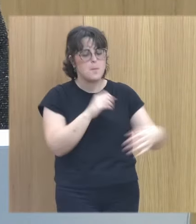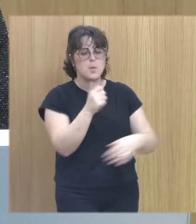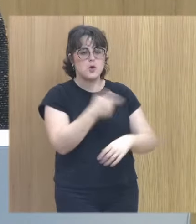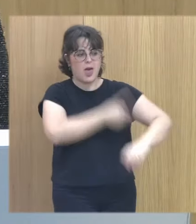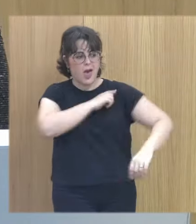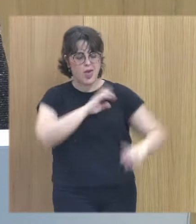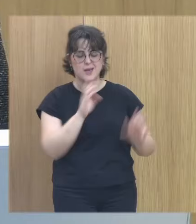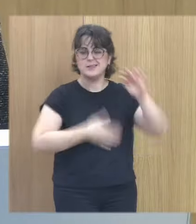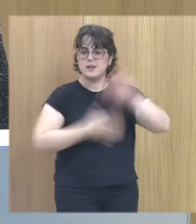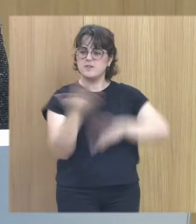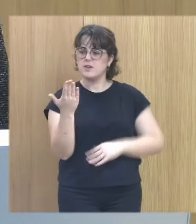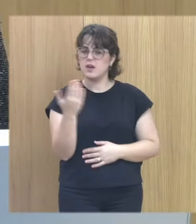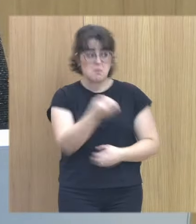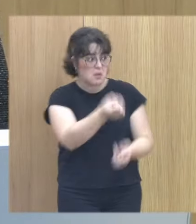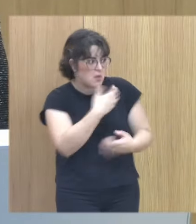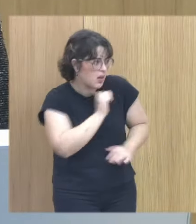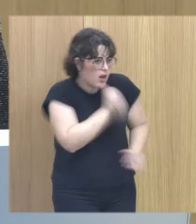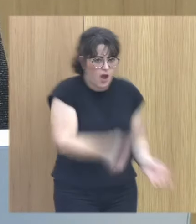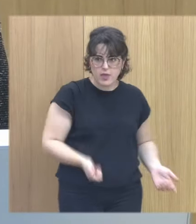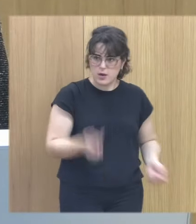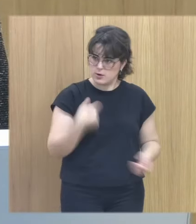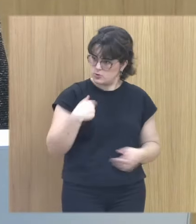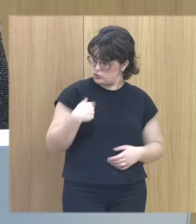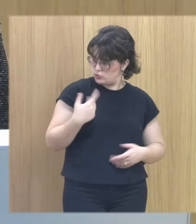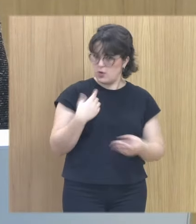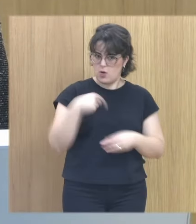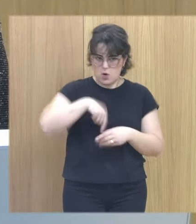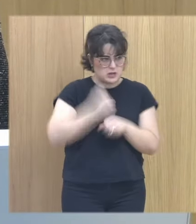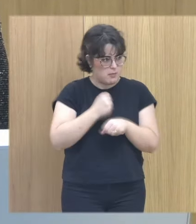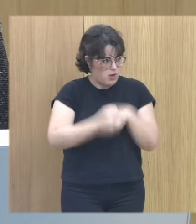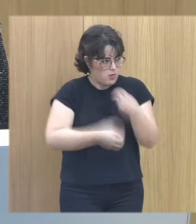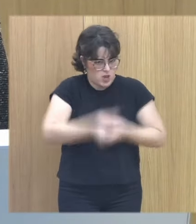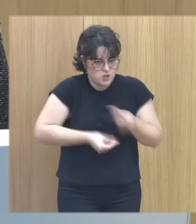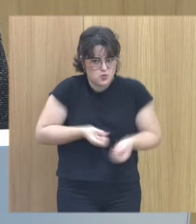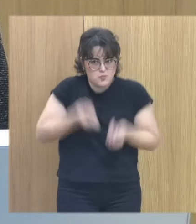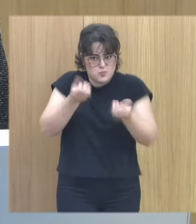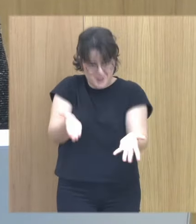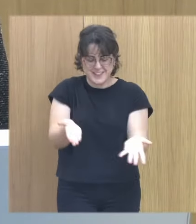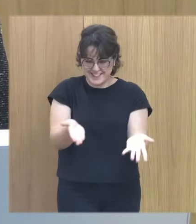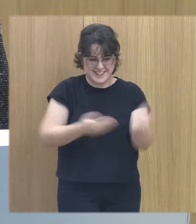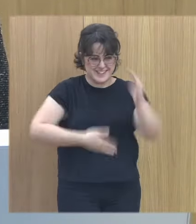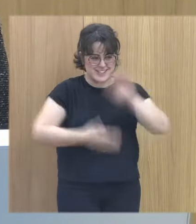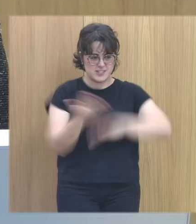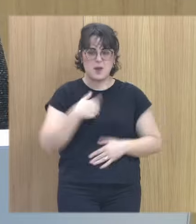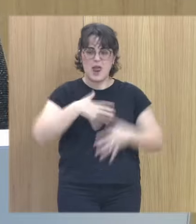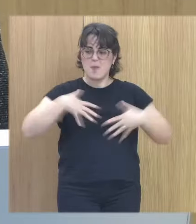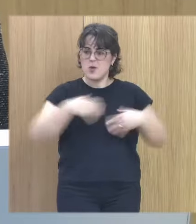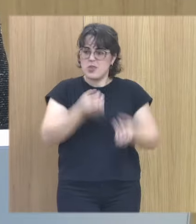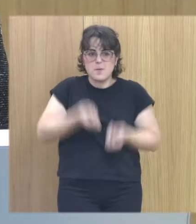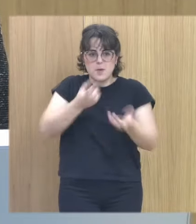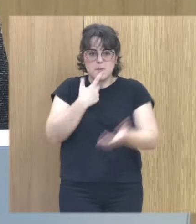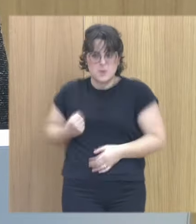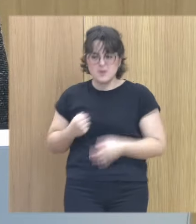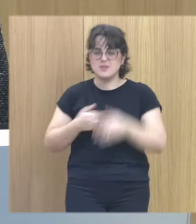preguntas les dices es que no me cuentas nada y me dicen no, si te he contado lo que he hecho hoy en el trabajo la cuestión es no hablarte de mis emociones no hablarte de